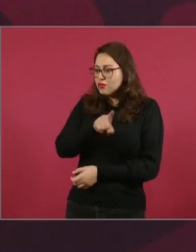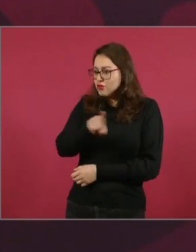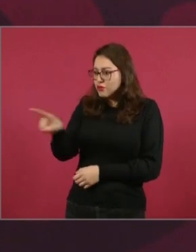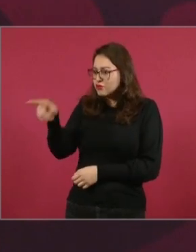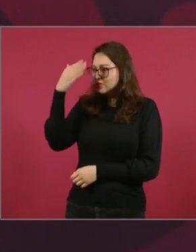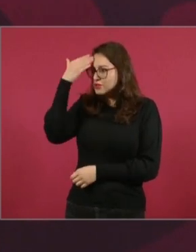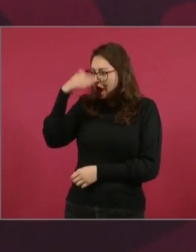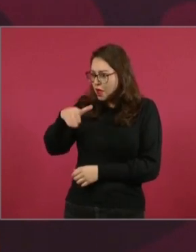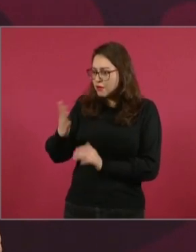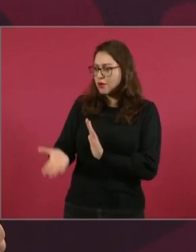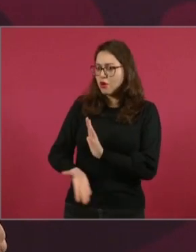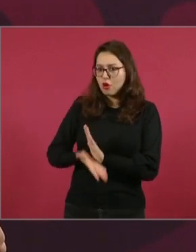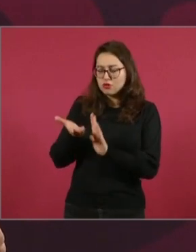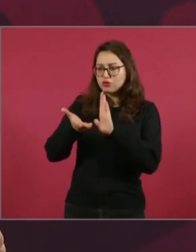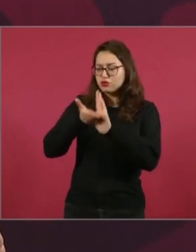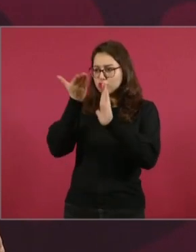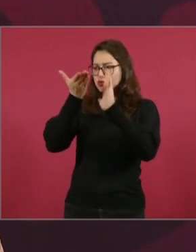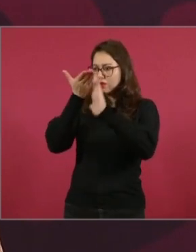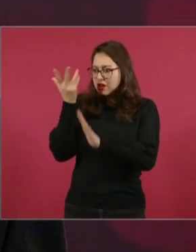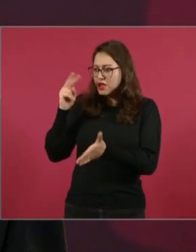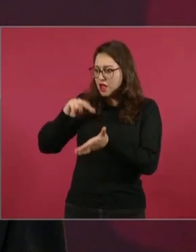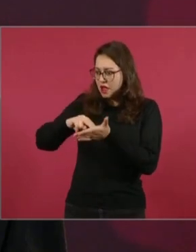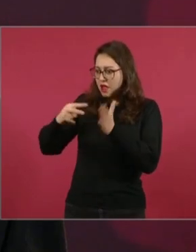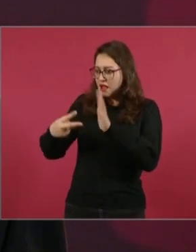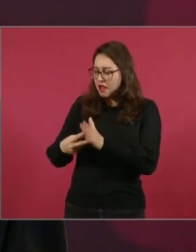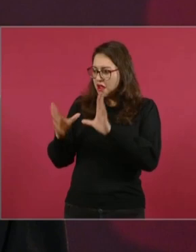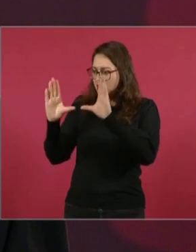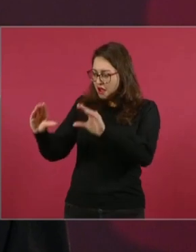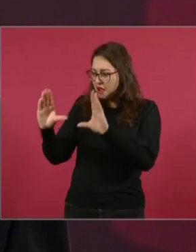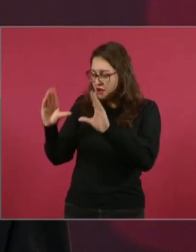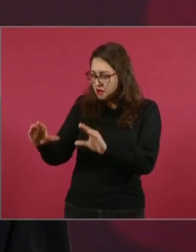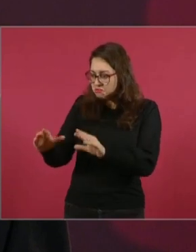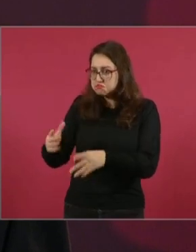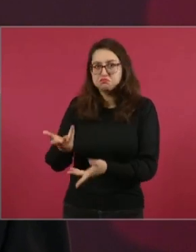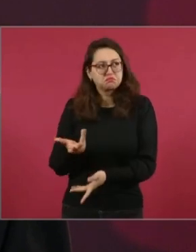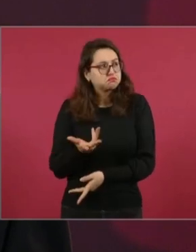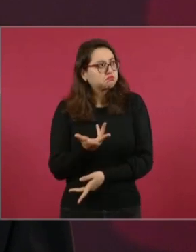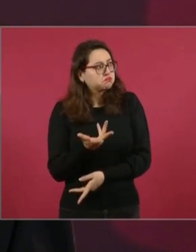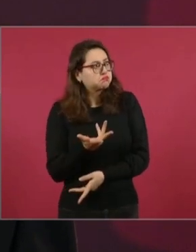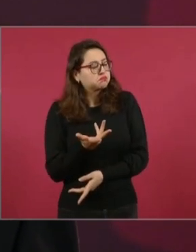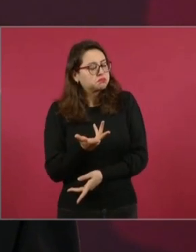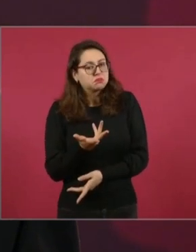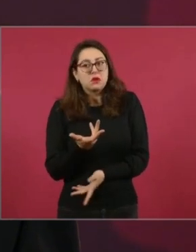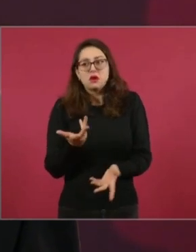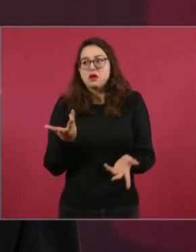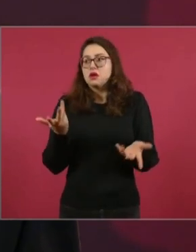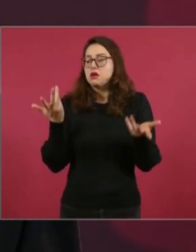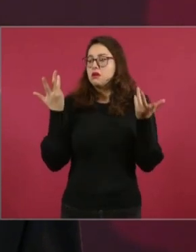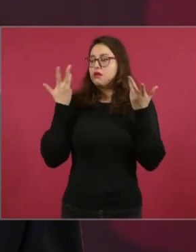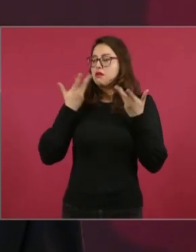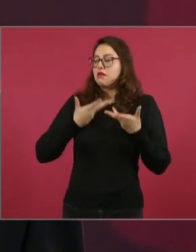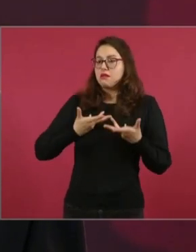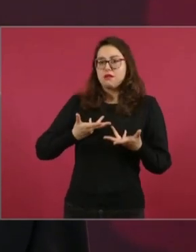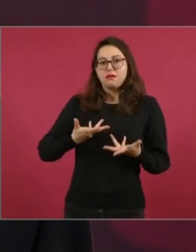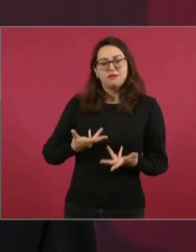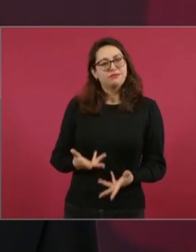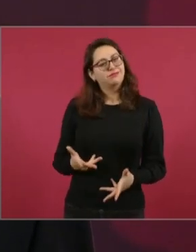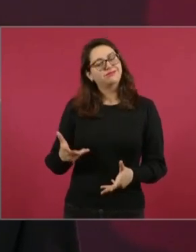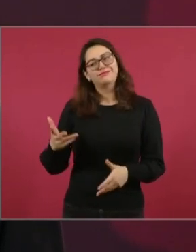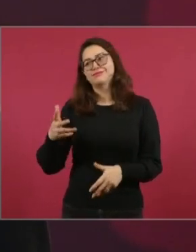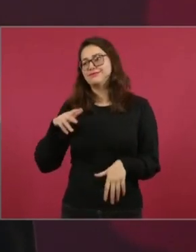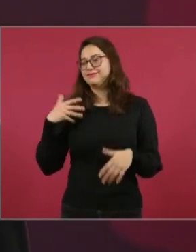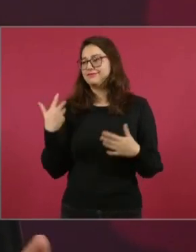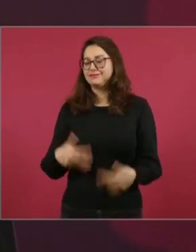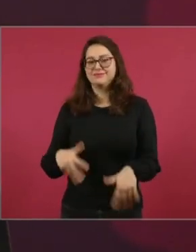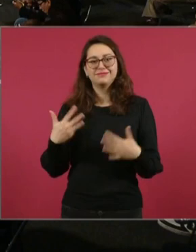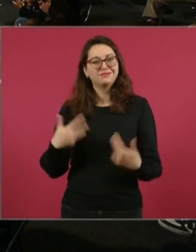construcción de obras necesarias para el país en